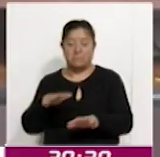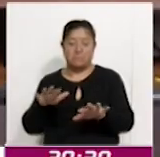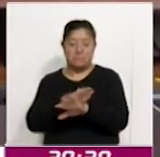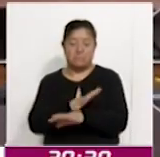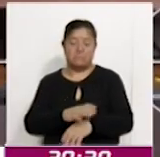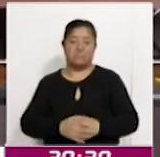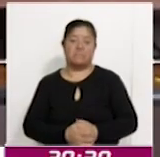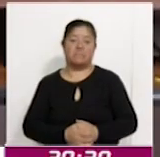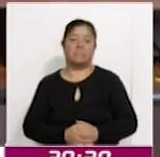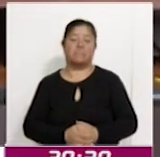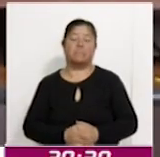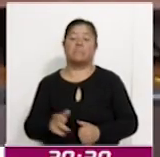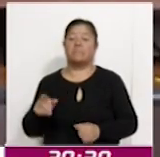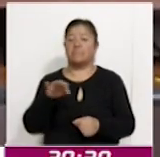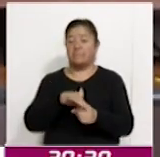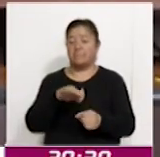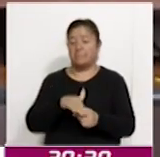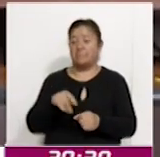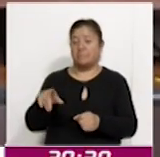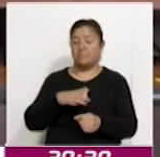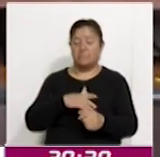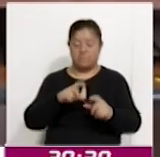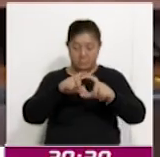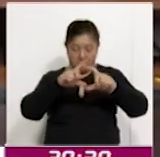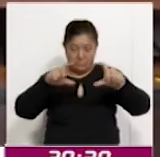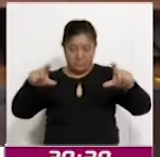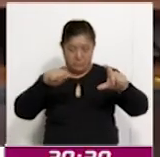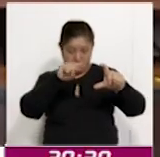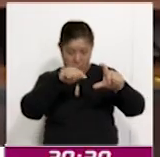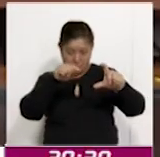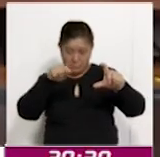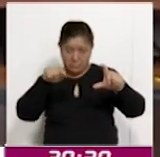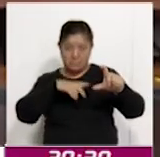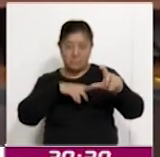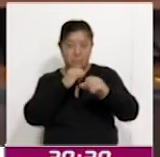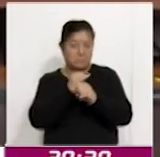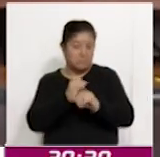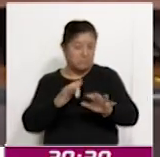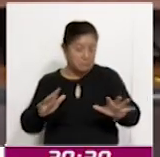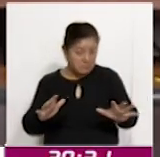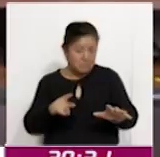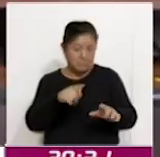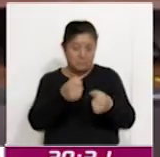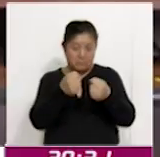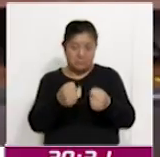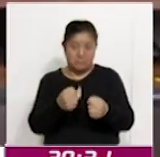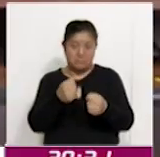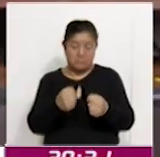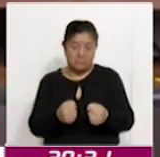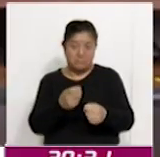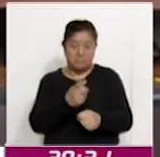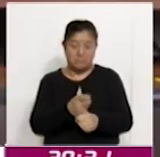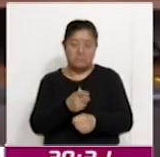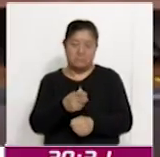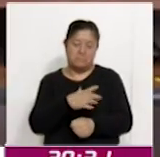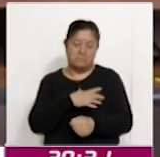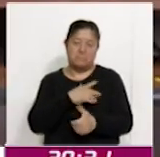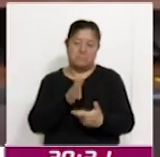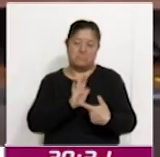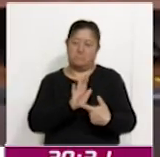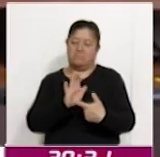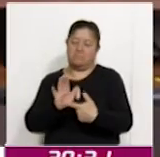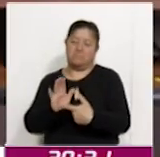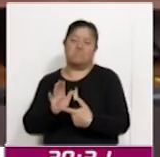La credencial de lector, con todos los mecanismos de seguridad que tiene y la información que contiene, pues es el documento de identidad más aceptado,